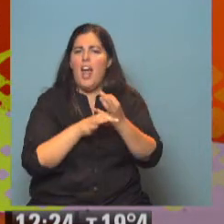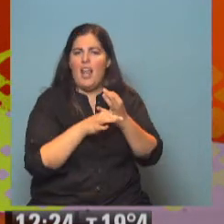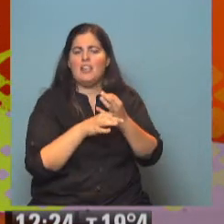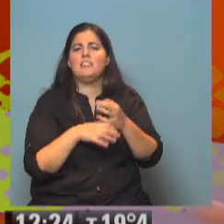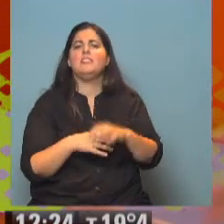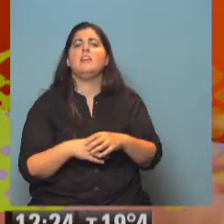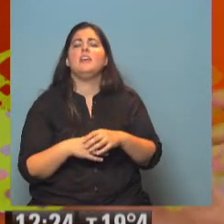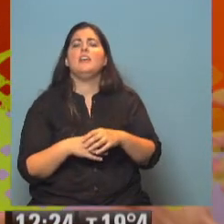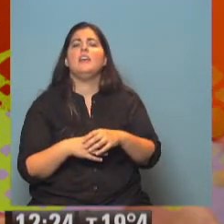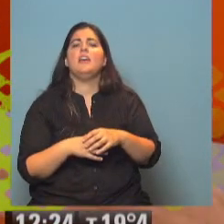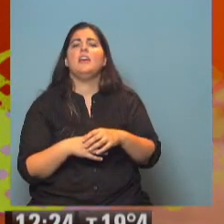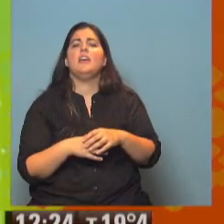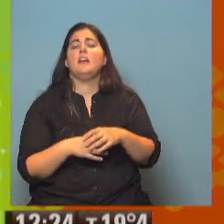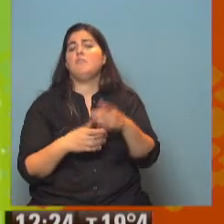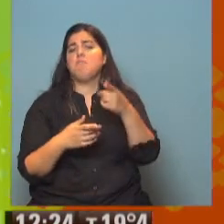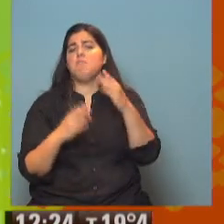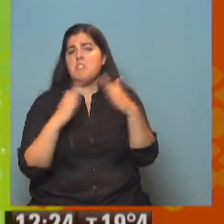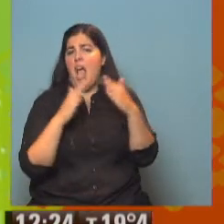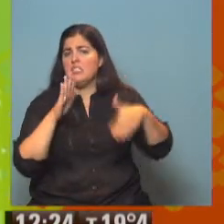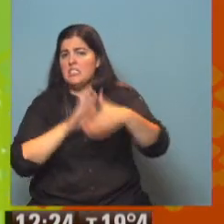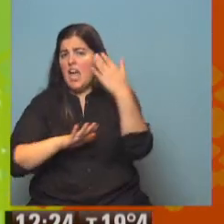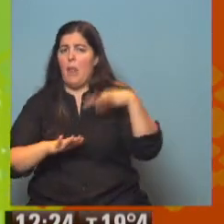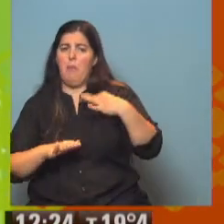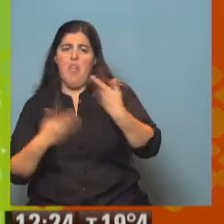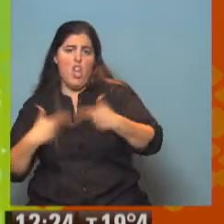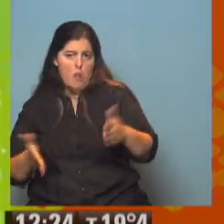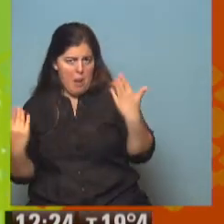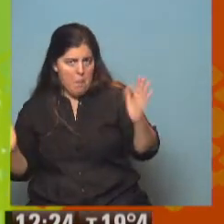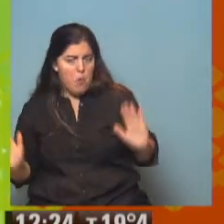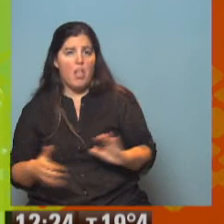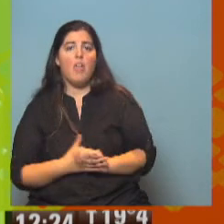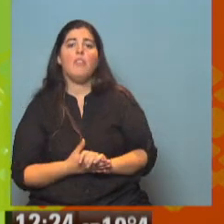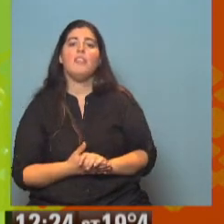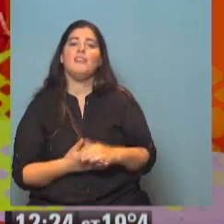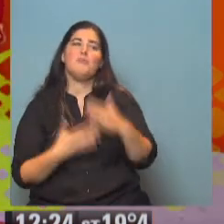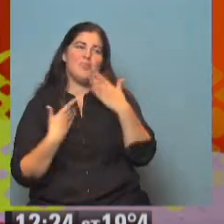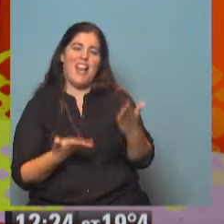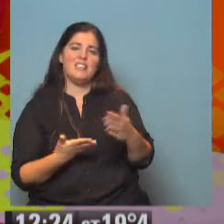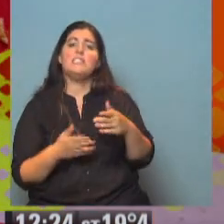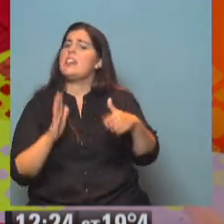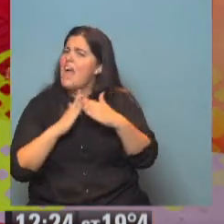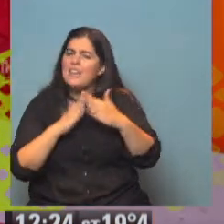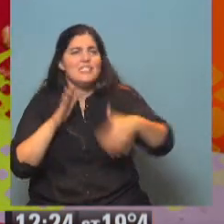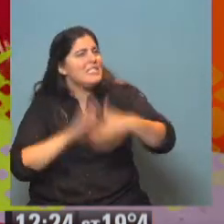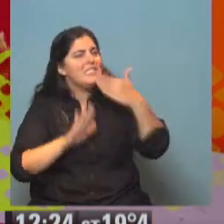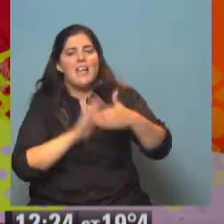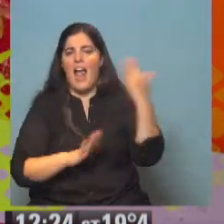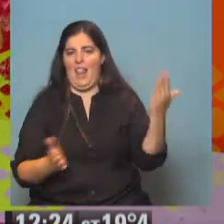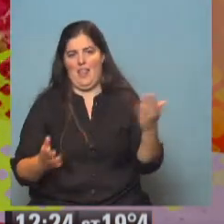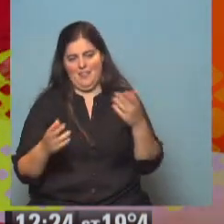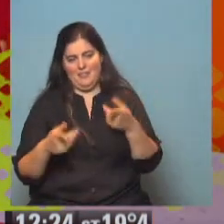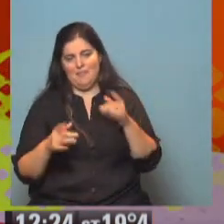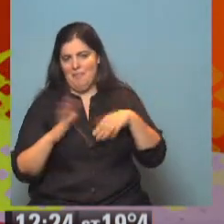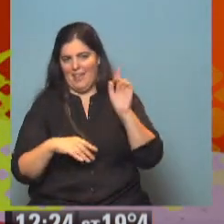que salgan de las casas y que puedan tener una vida normal. Claro, sobre todo que salgan de las casas. Sí, salgan de las casas. Que salgan de